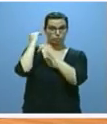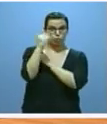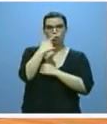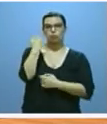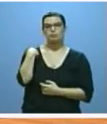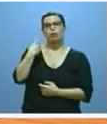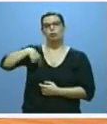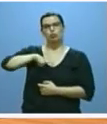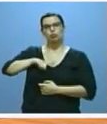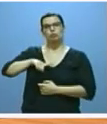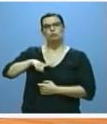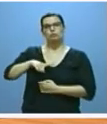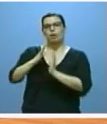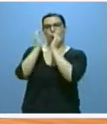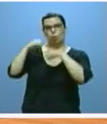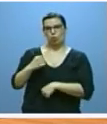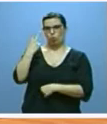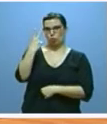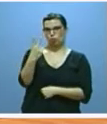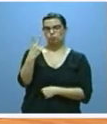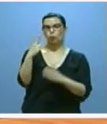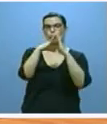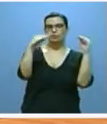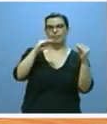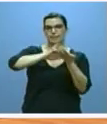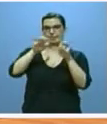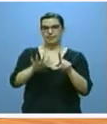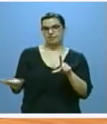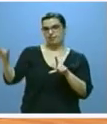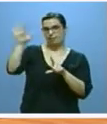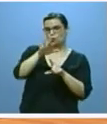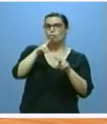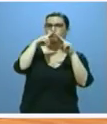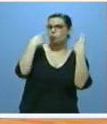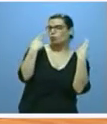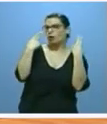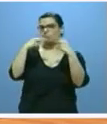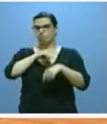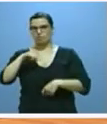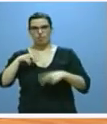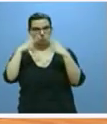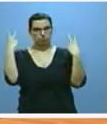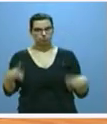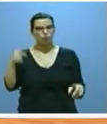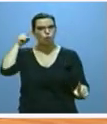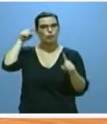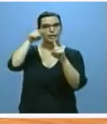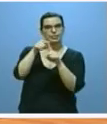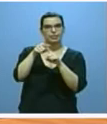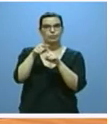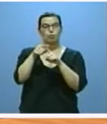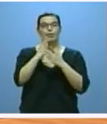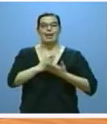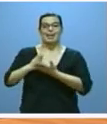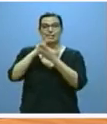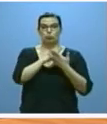pasado suscribimos esos sendos acuerdos con las universidades de Castilla y León las públicas y las privadas para la racionalización de los estudios de